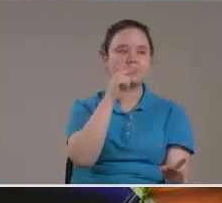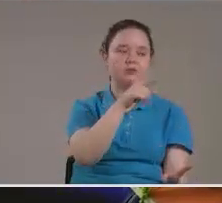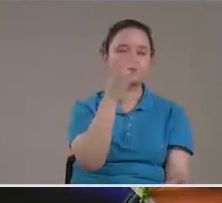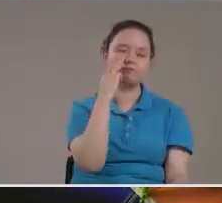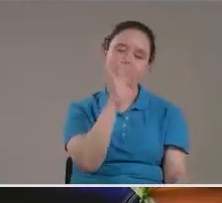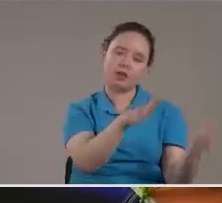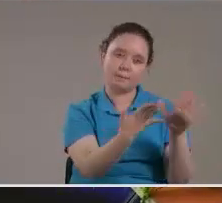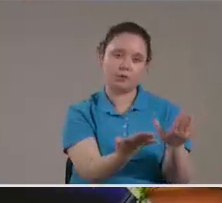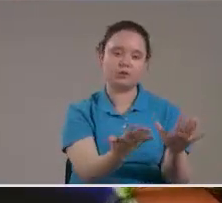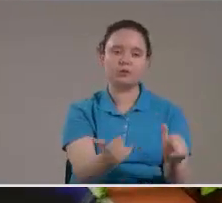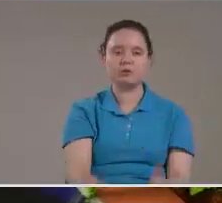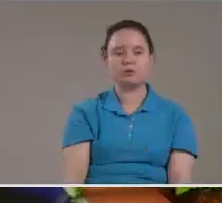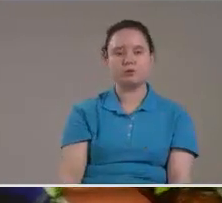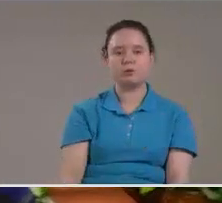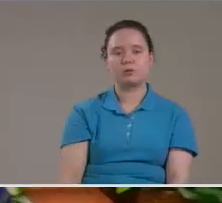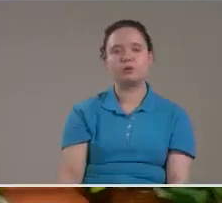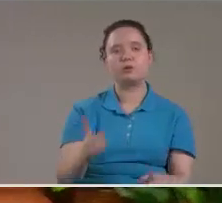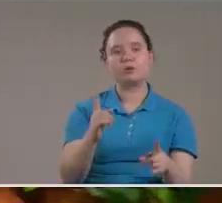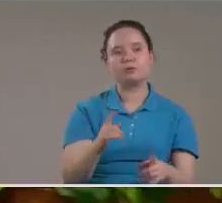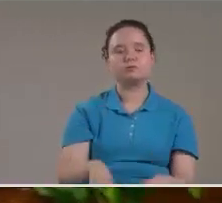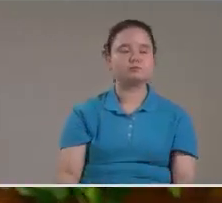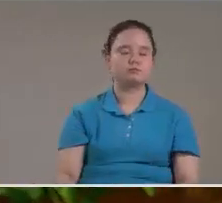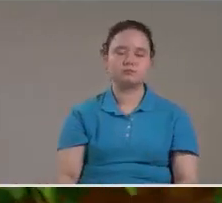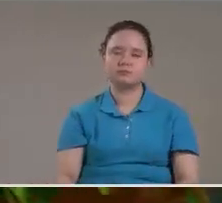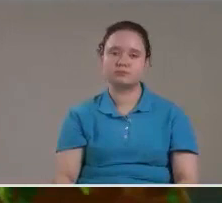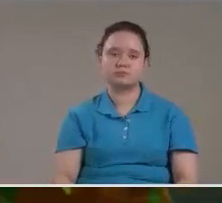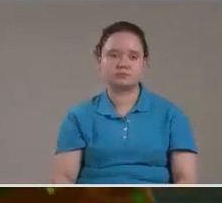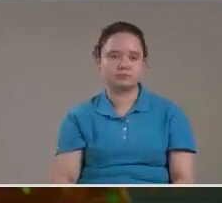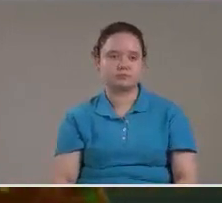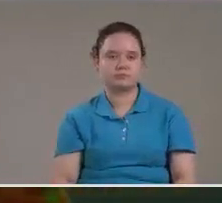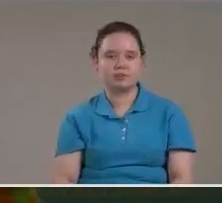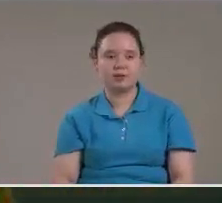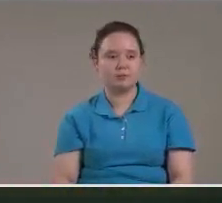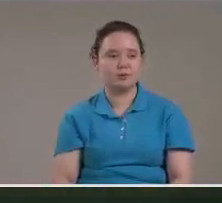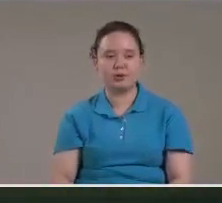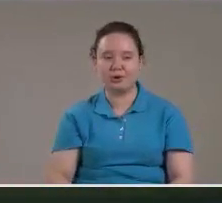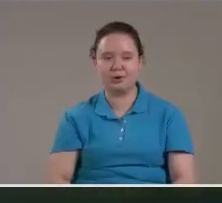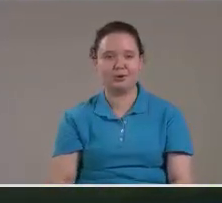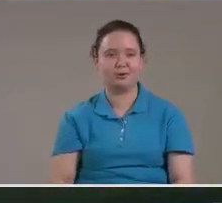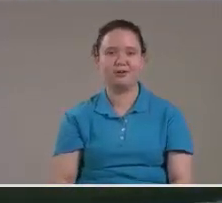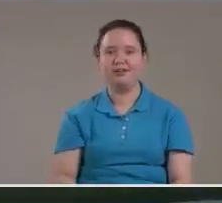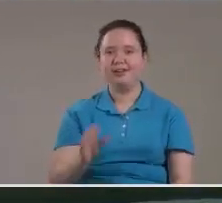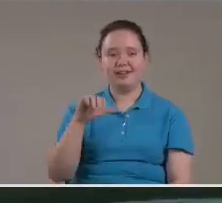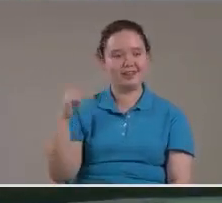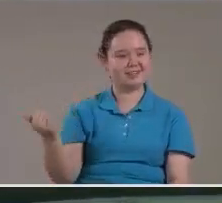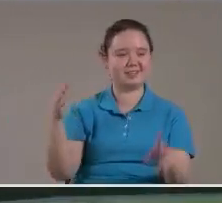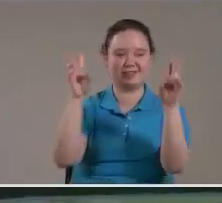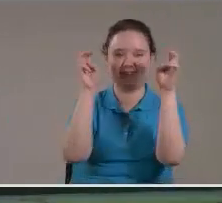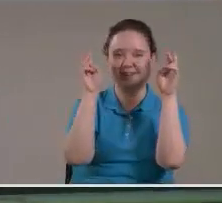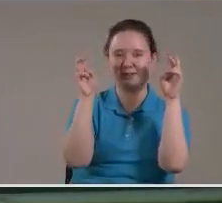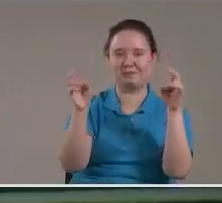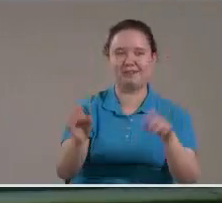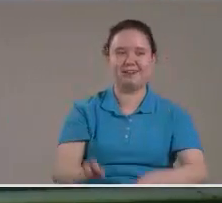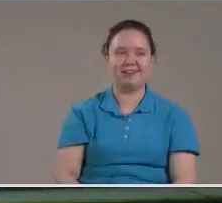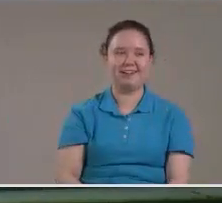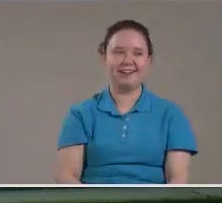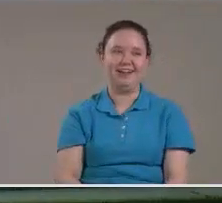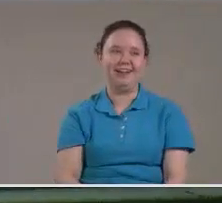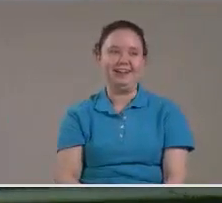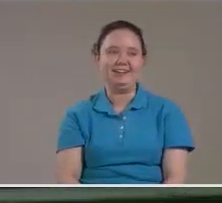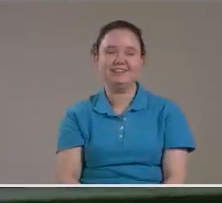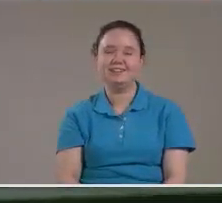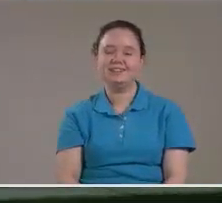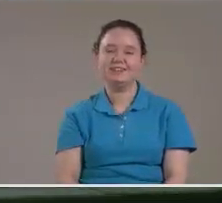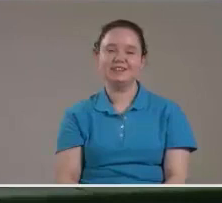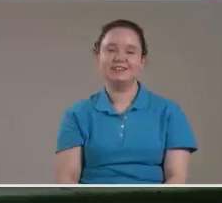muerto su mamá Cuando dio a luz a Benjamín Pero esa es otra cuestión Solo le estoy tratando de hacer Si está aquí conmigo